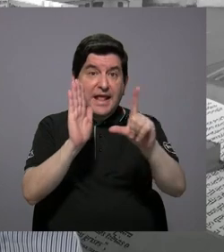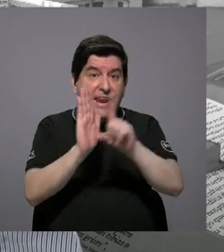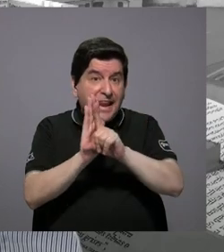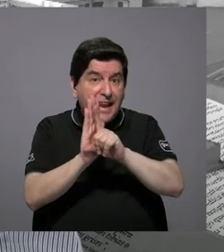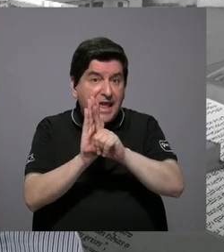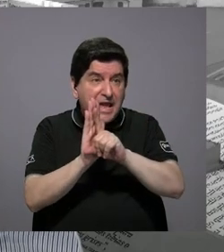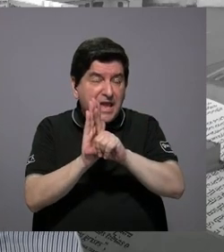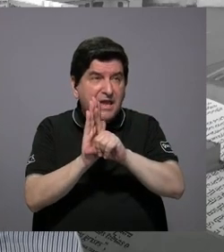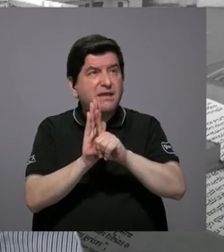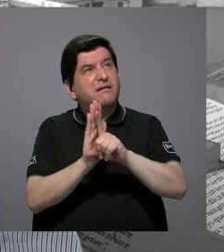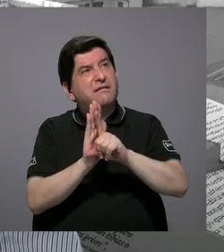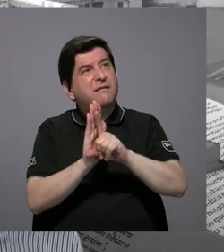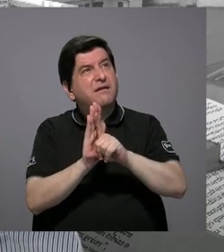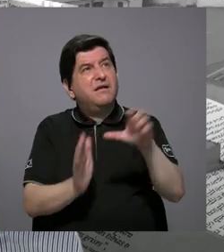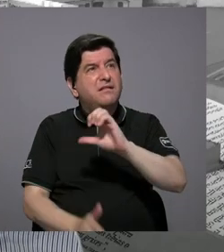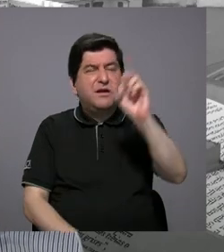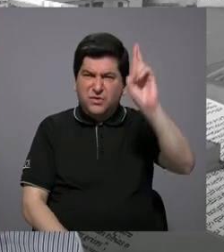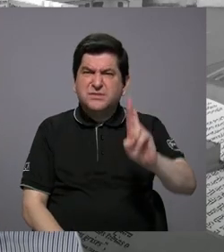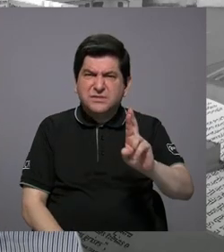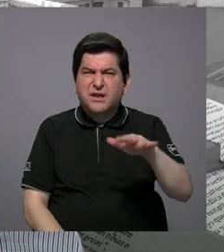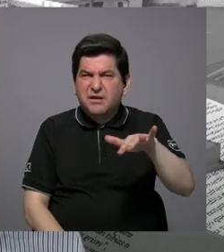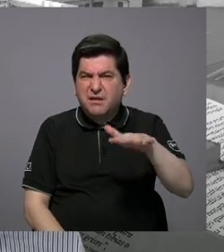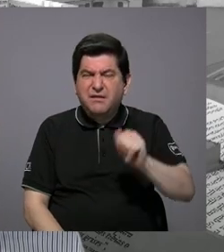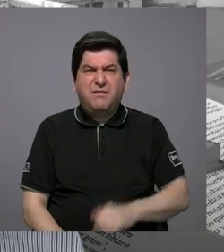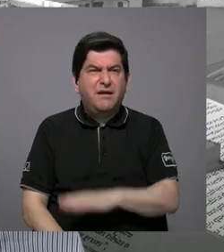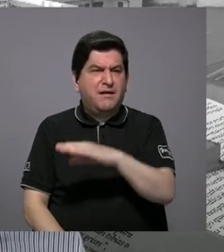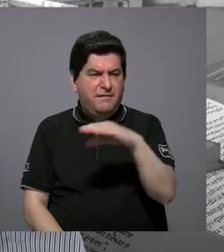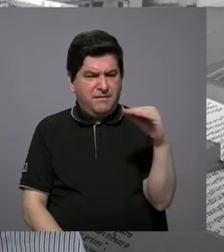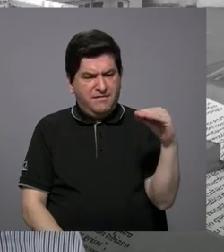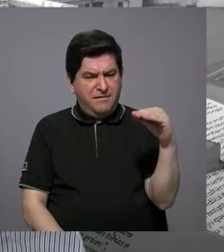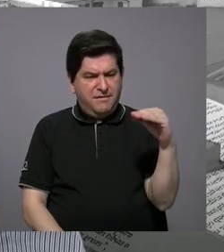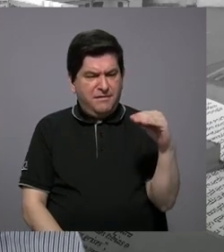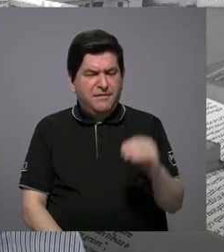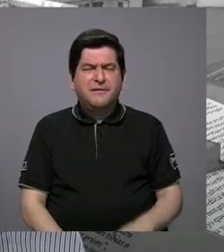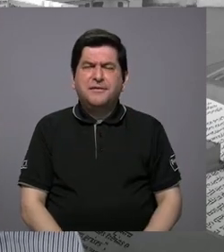más o menos la legislación costarricense y el